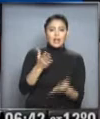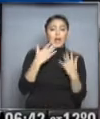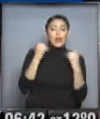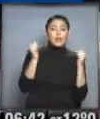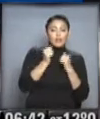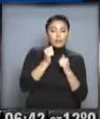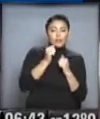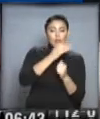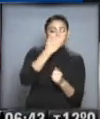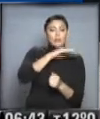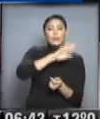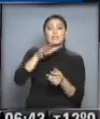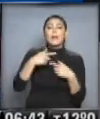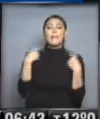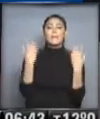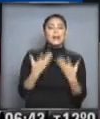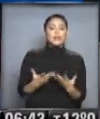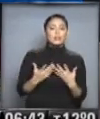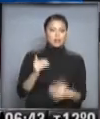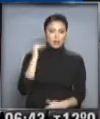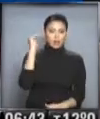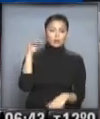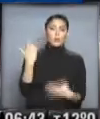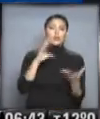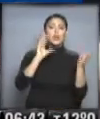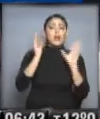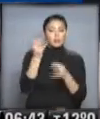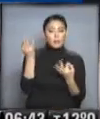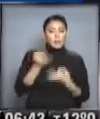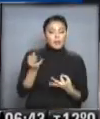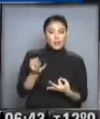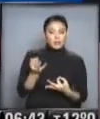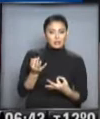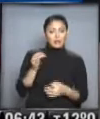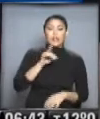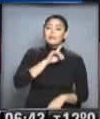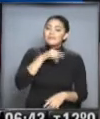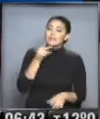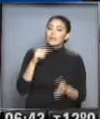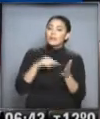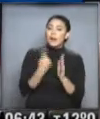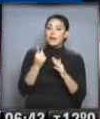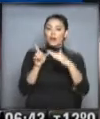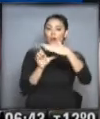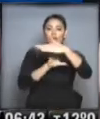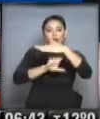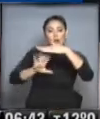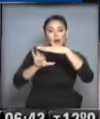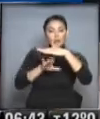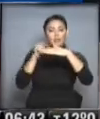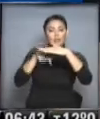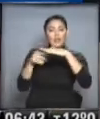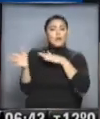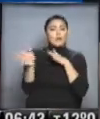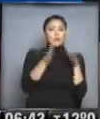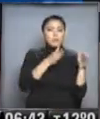frío, generalmente ingresa un sistema de alta presión y esto da muy buenas condiciones meteorológicas. No así en el norte patagónico donde allí el viento del sud